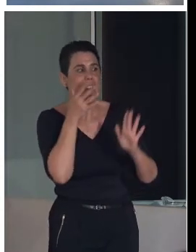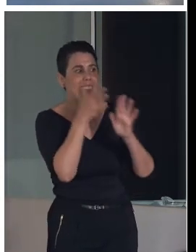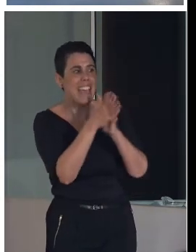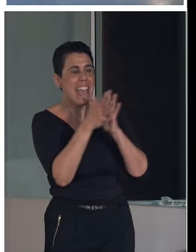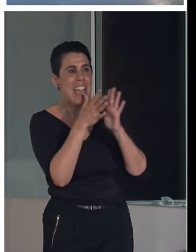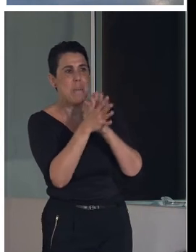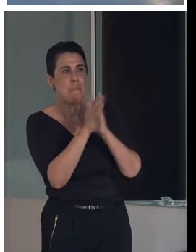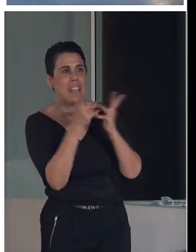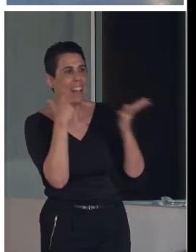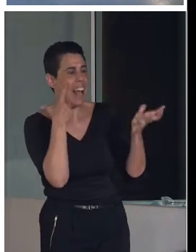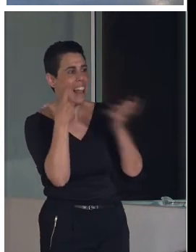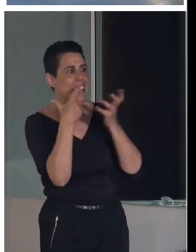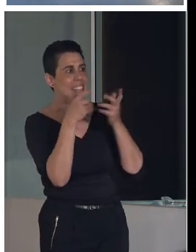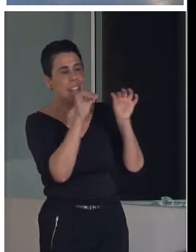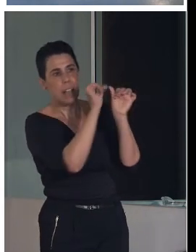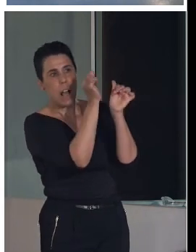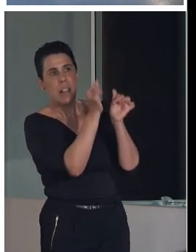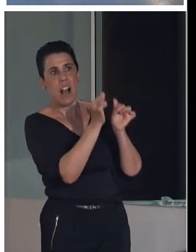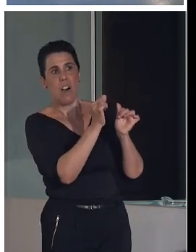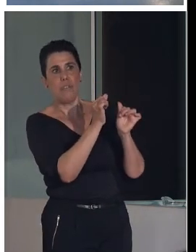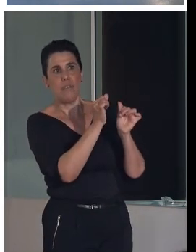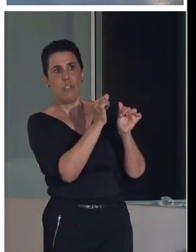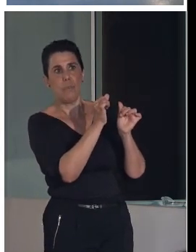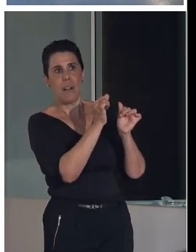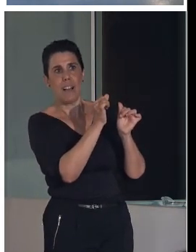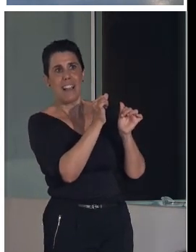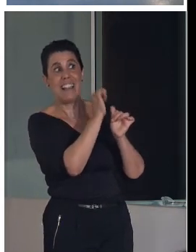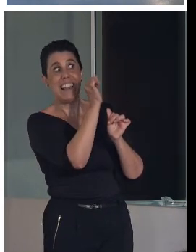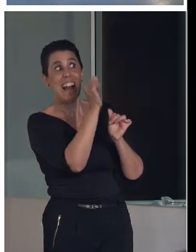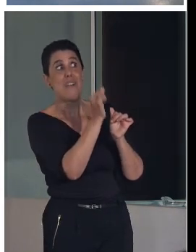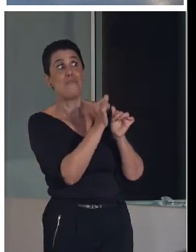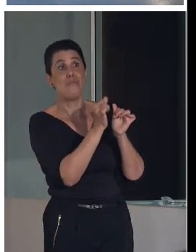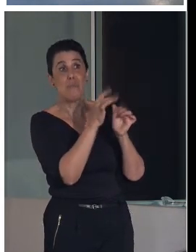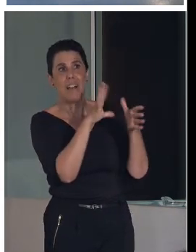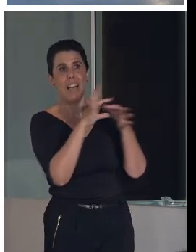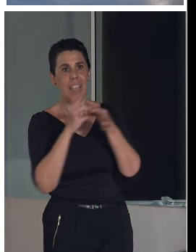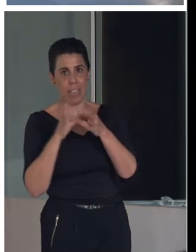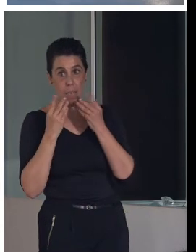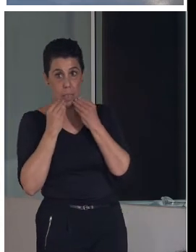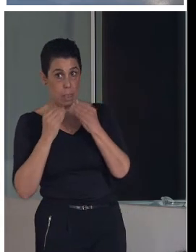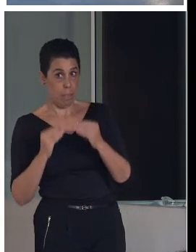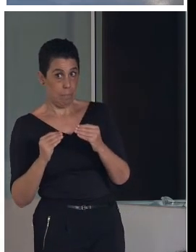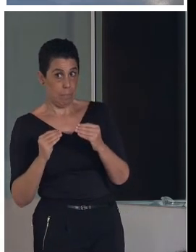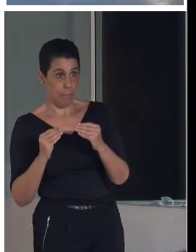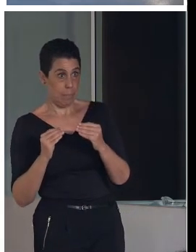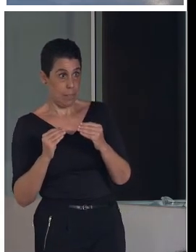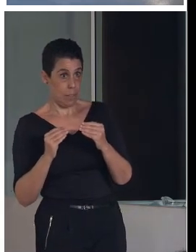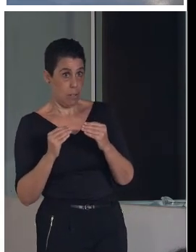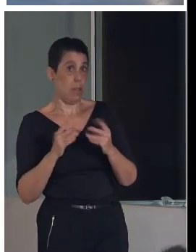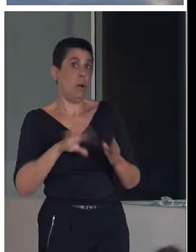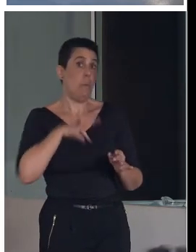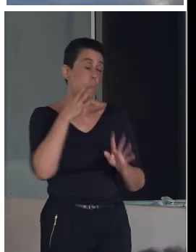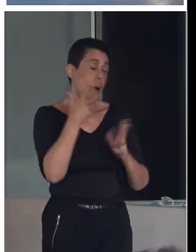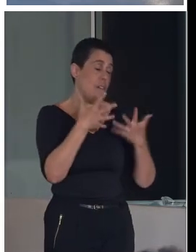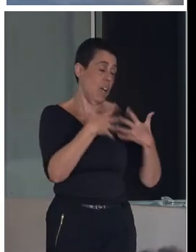estética y la forma dentro de la historia. Entonces, hay dos variables que una máquina, los